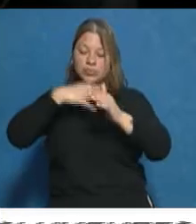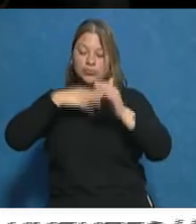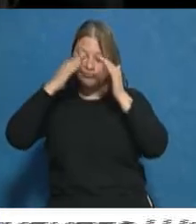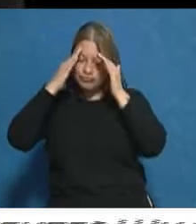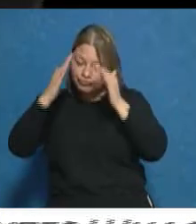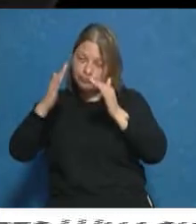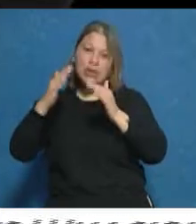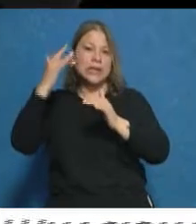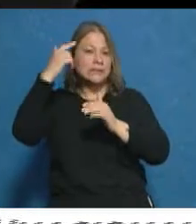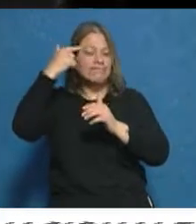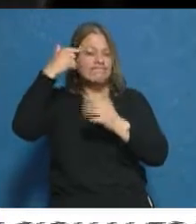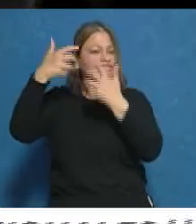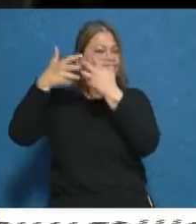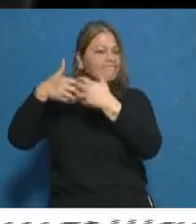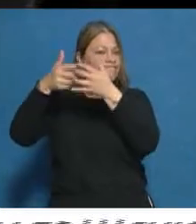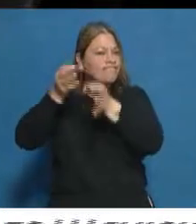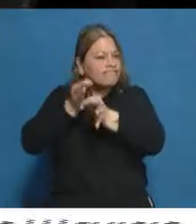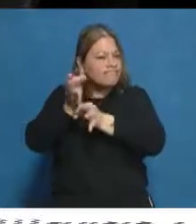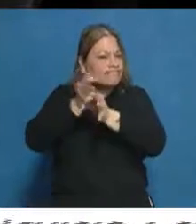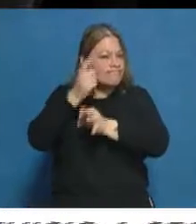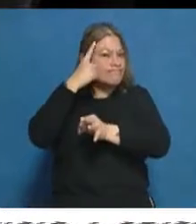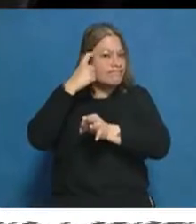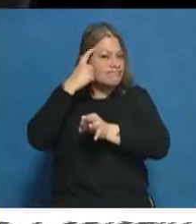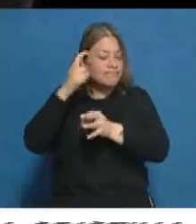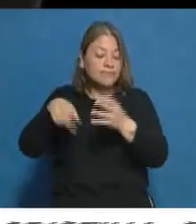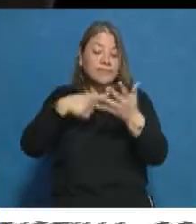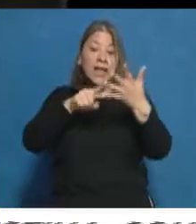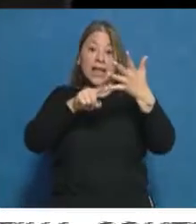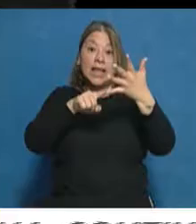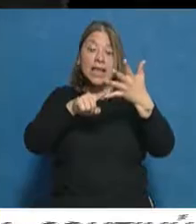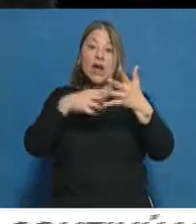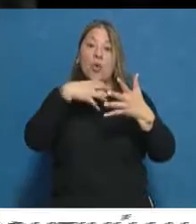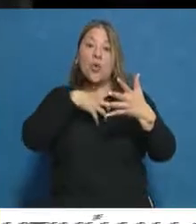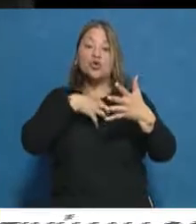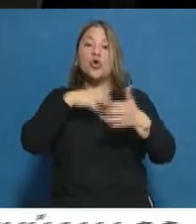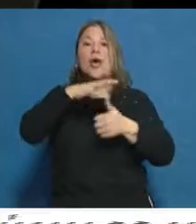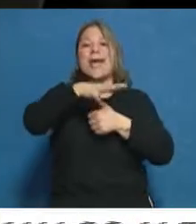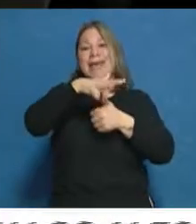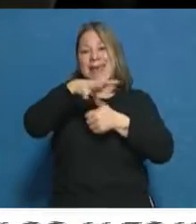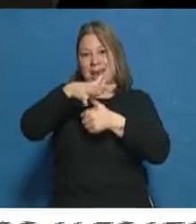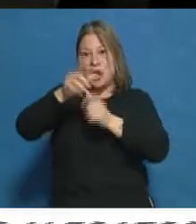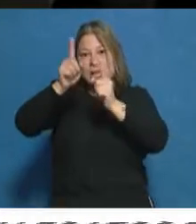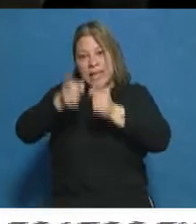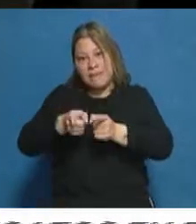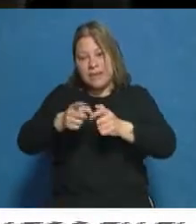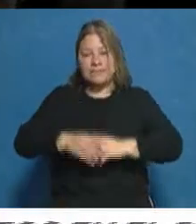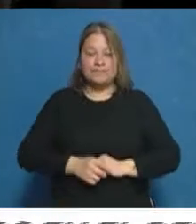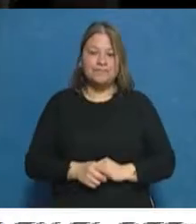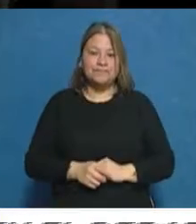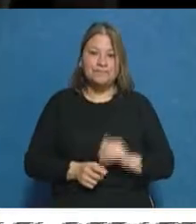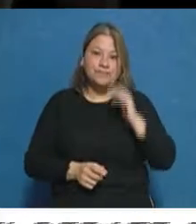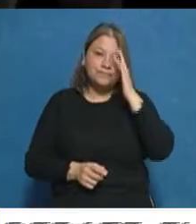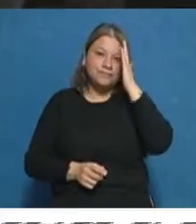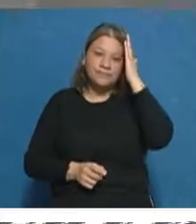direccionado a la concientización. Y tiene también el de género, justamente también por las corrientes de género que están un poco abarcando y